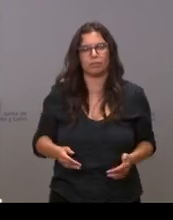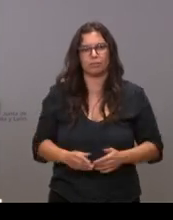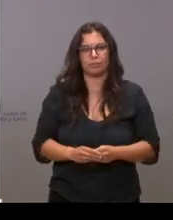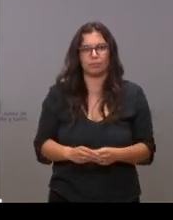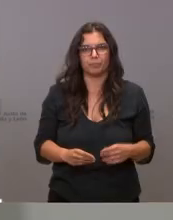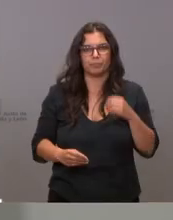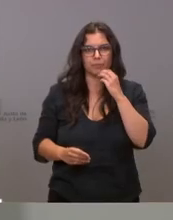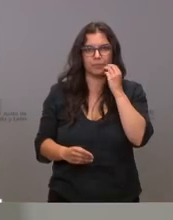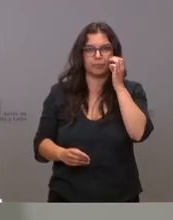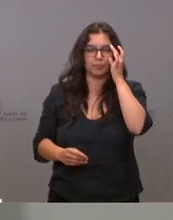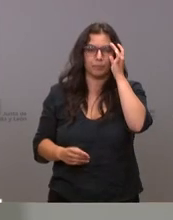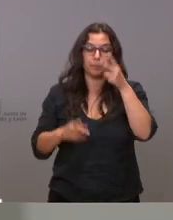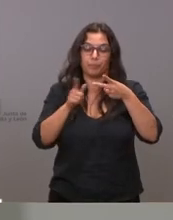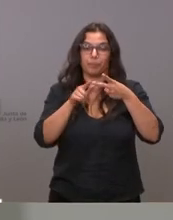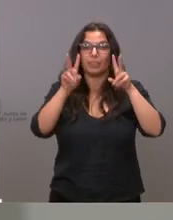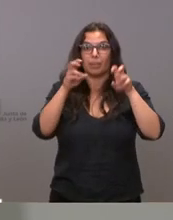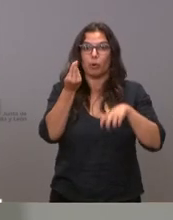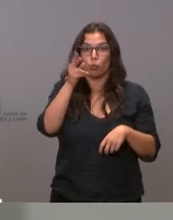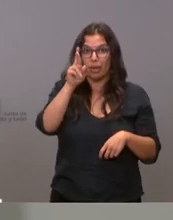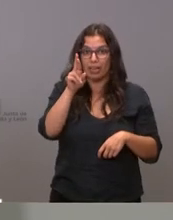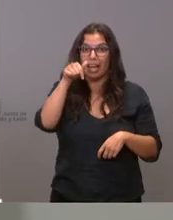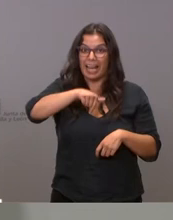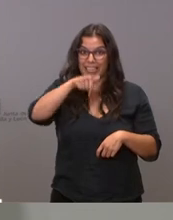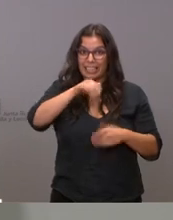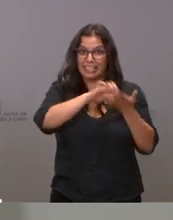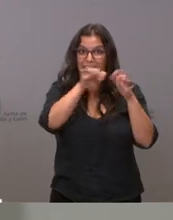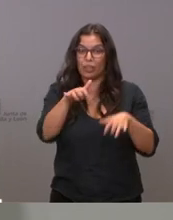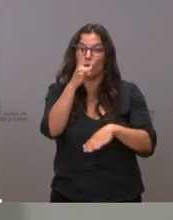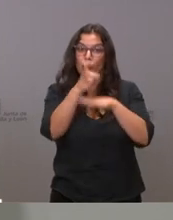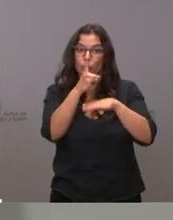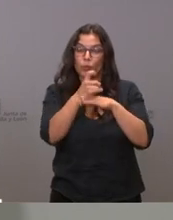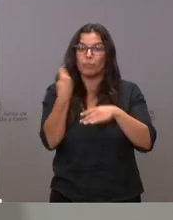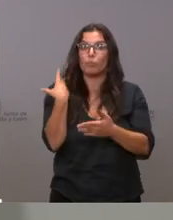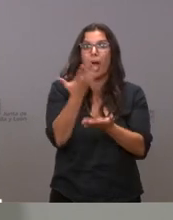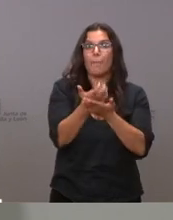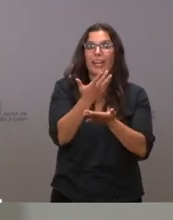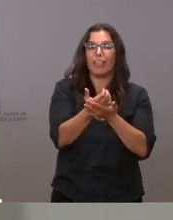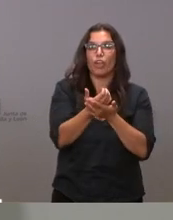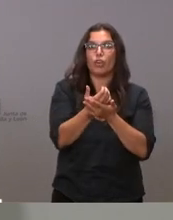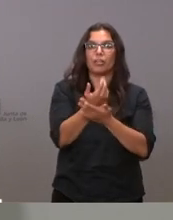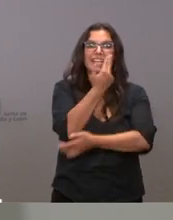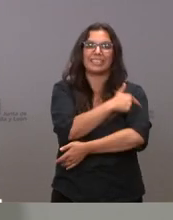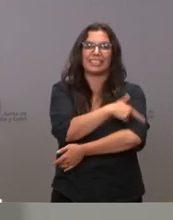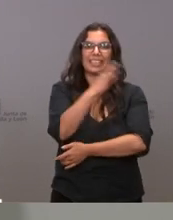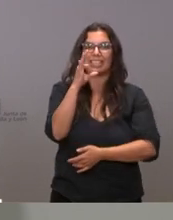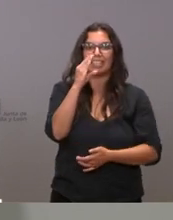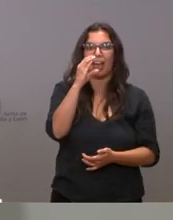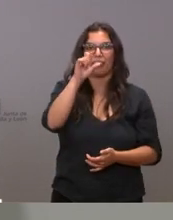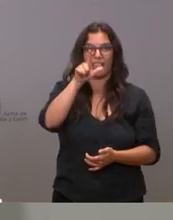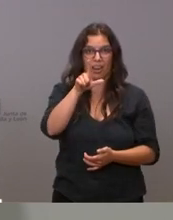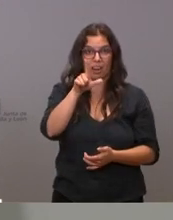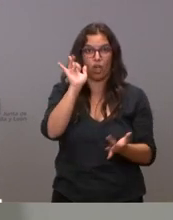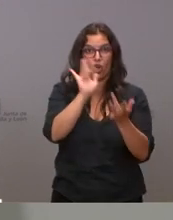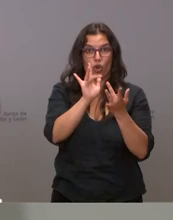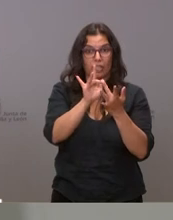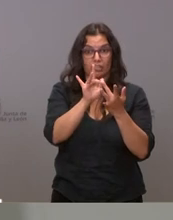el código QR en nuestra comunidad se descarga a través de la app SACIL Conecta cualquier ciudadano puede descargarlo